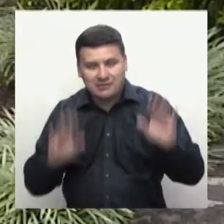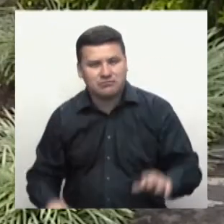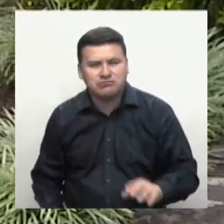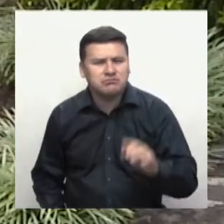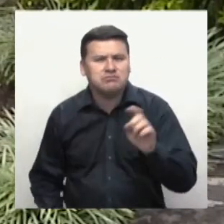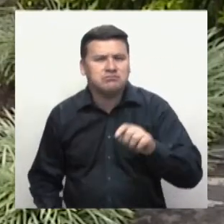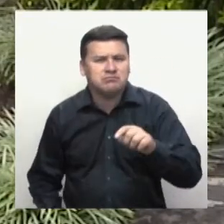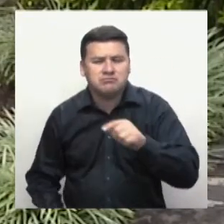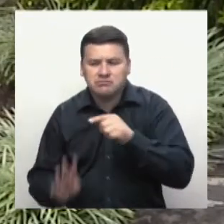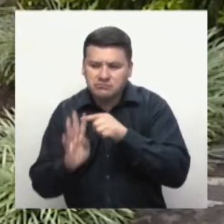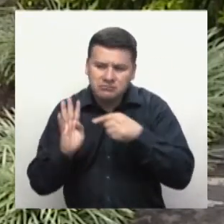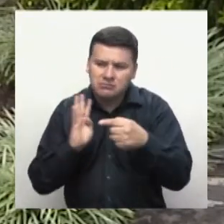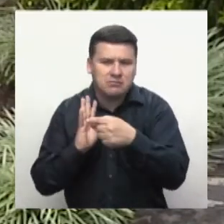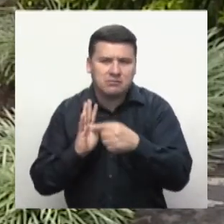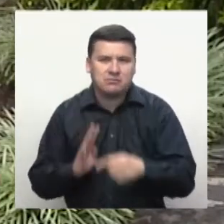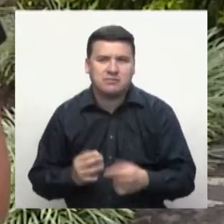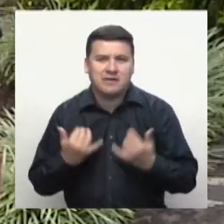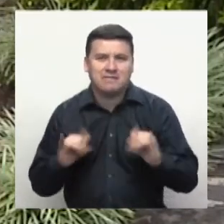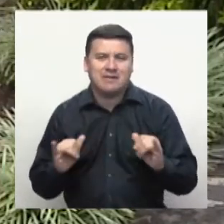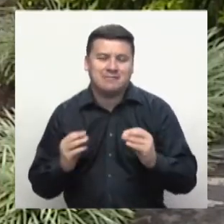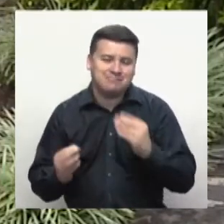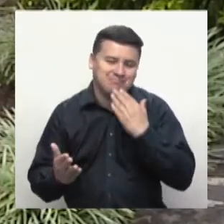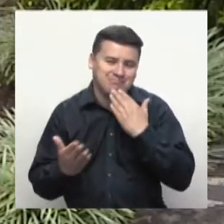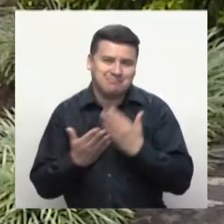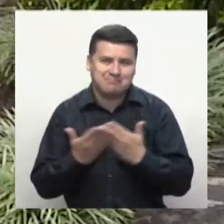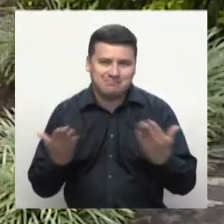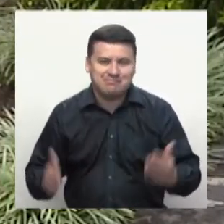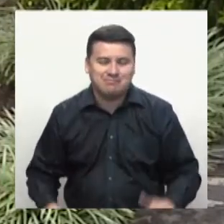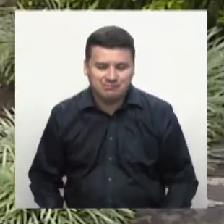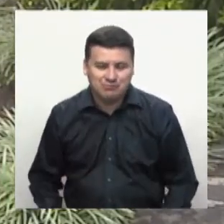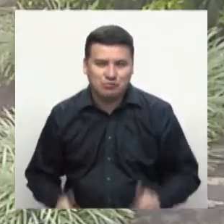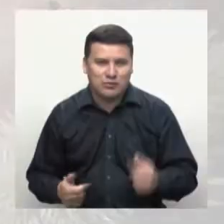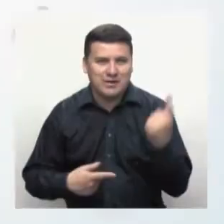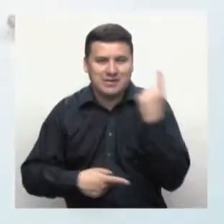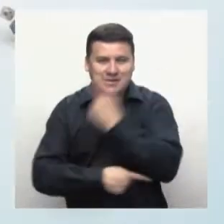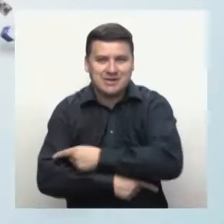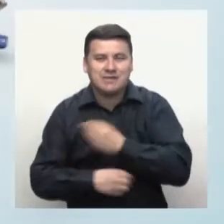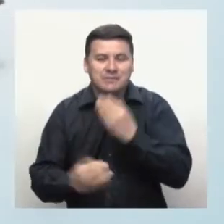Llegamos al final de esta misión. Que tengan un buen día. Gracias por acompañarnos.